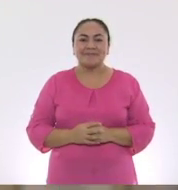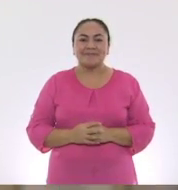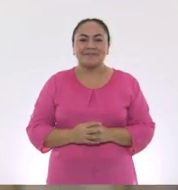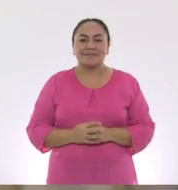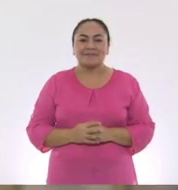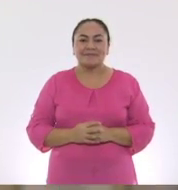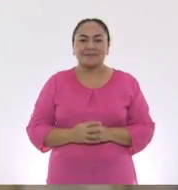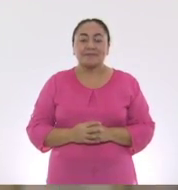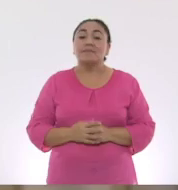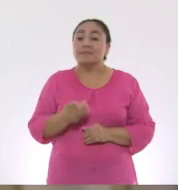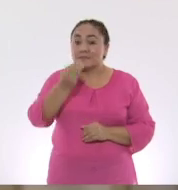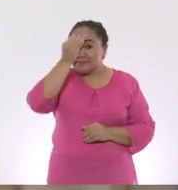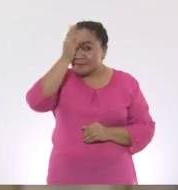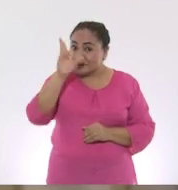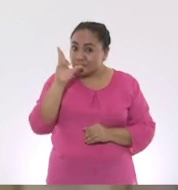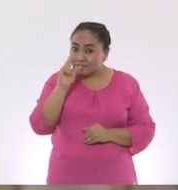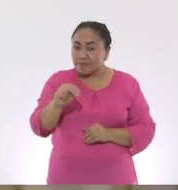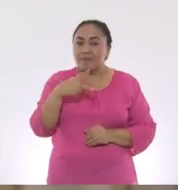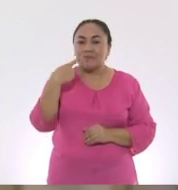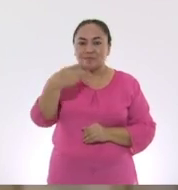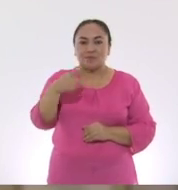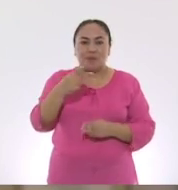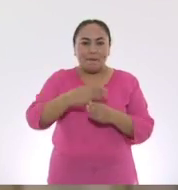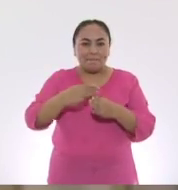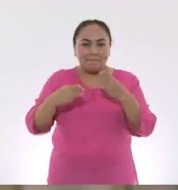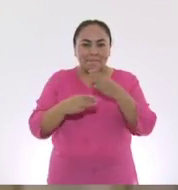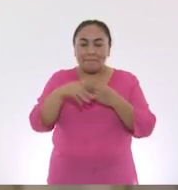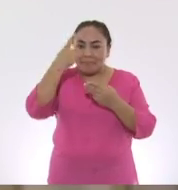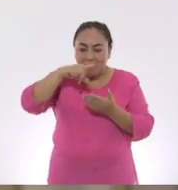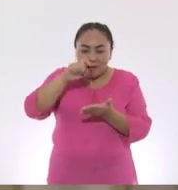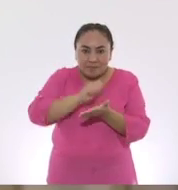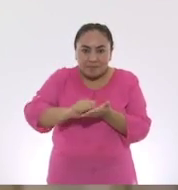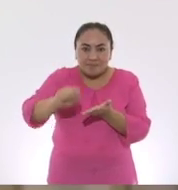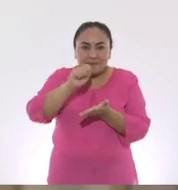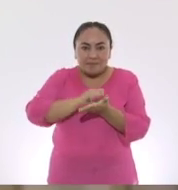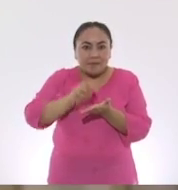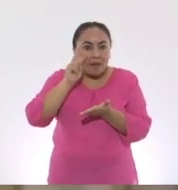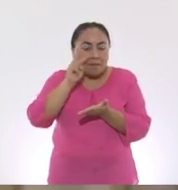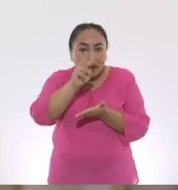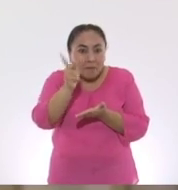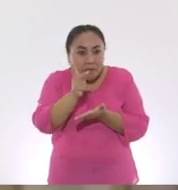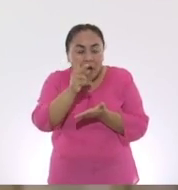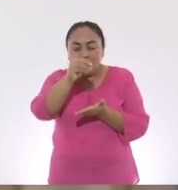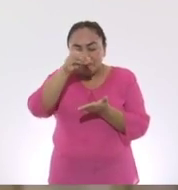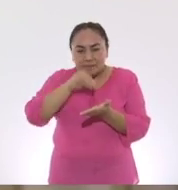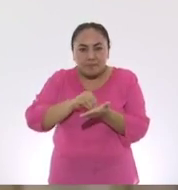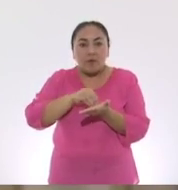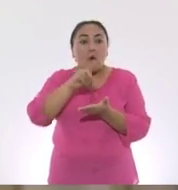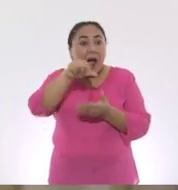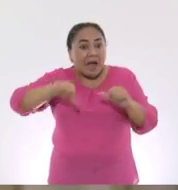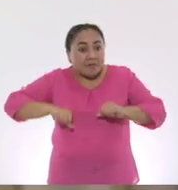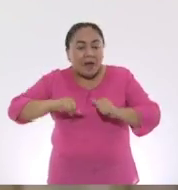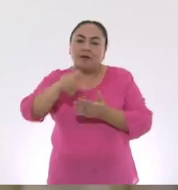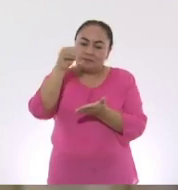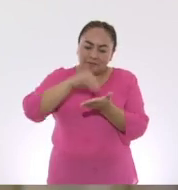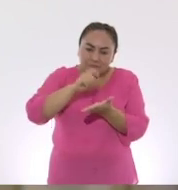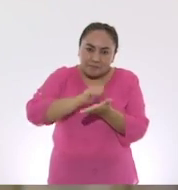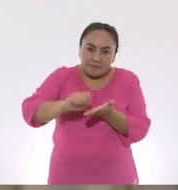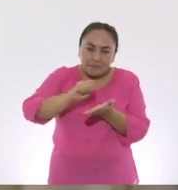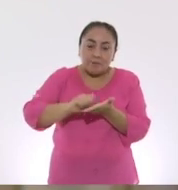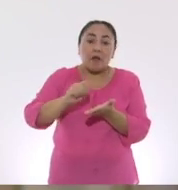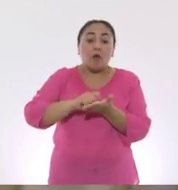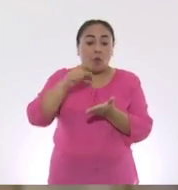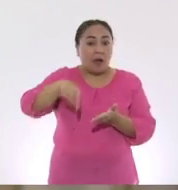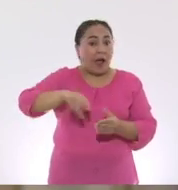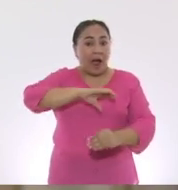Y no olvides tus materiales para anotar las preguntas y actividades que se te piden para que